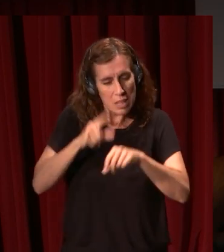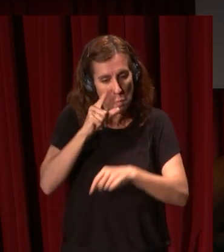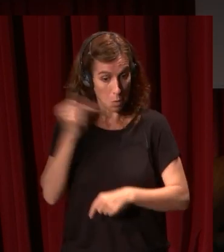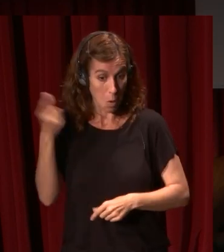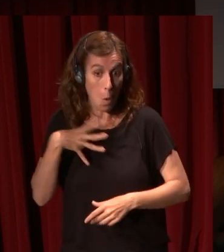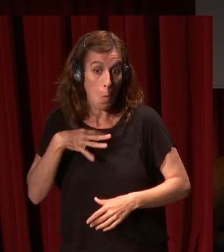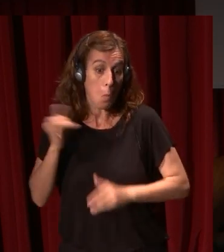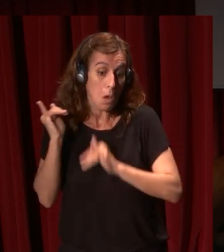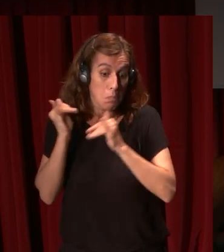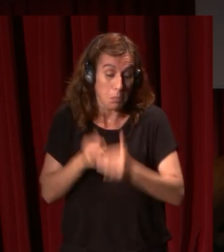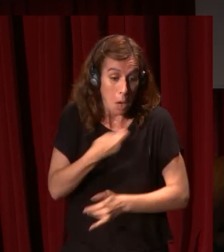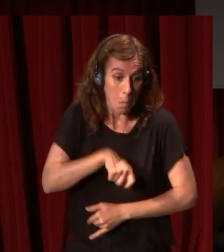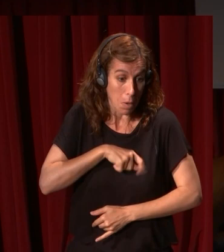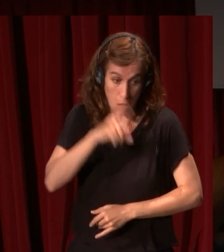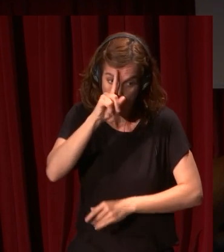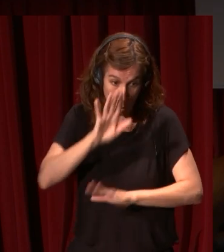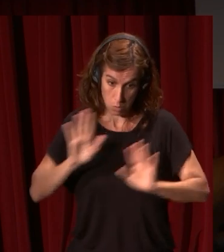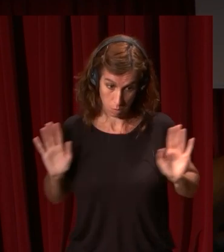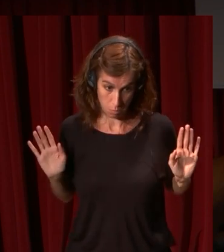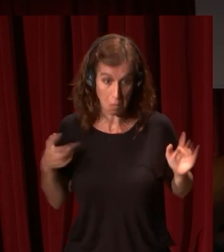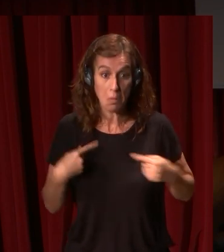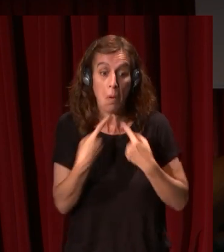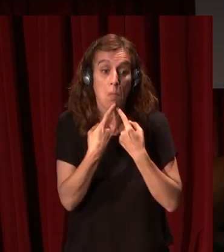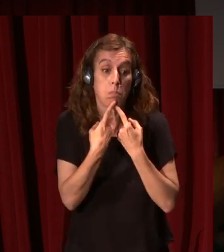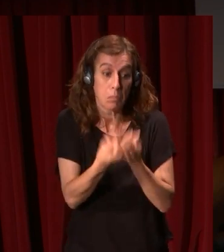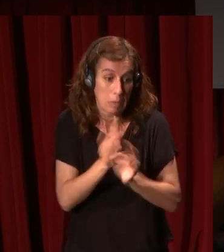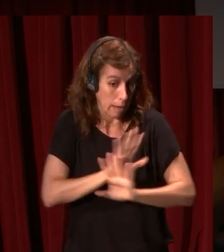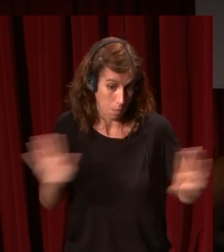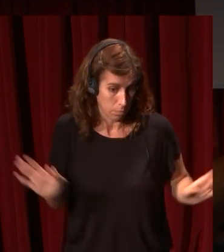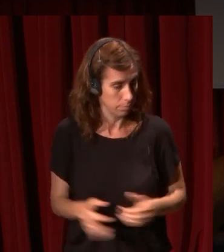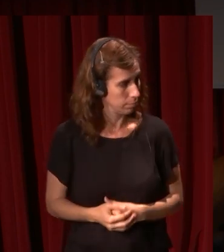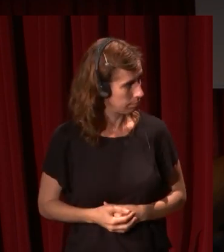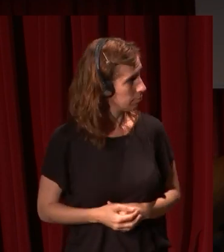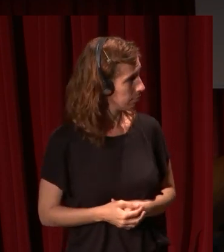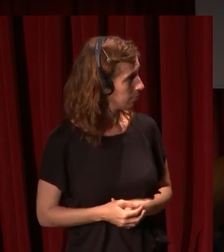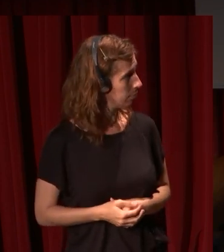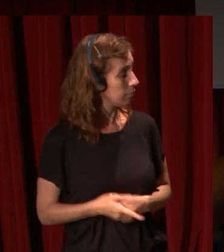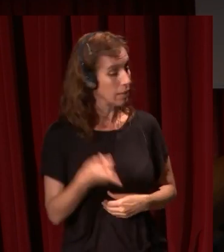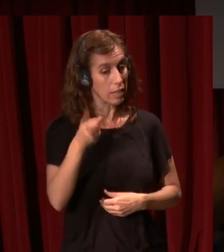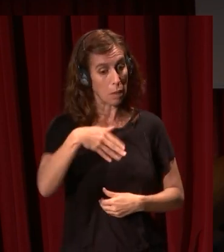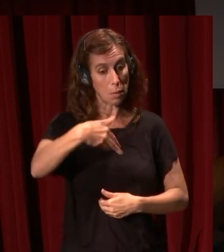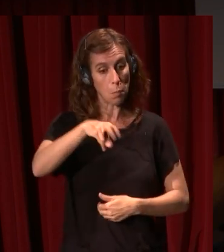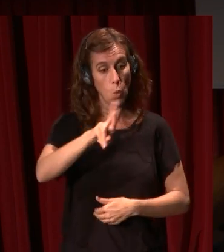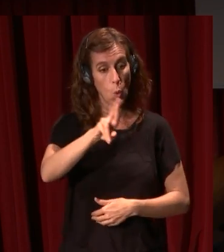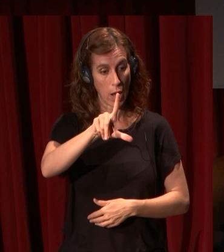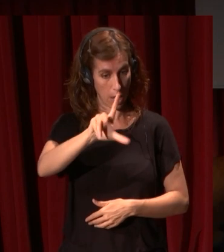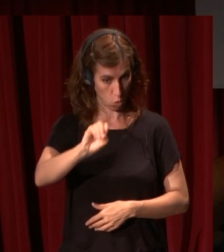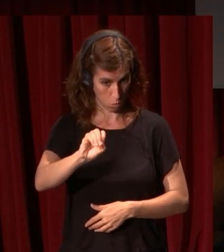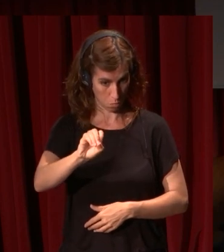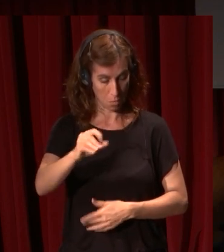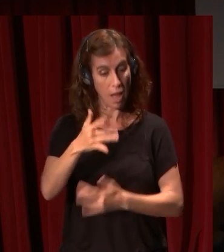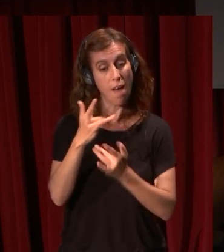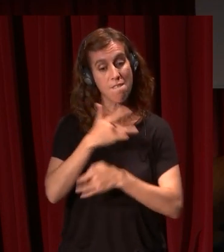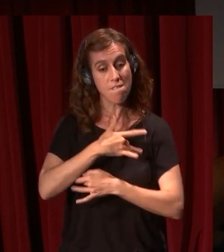España no lo sabemos quería llamar la atención sobre este contacto también Murillo el pintor de las vírgenes de las